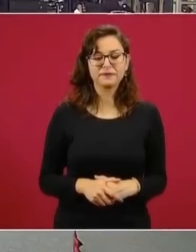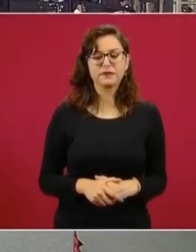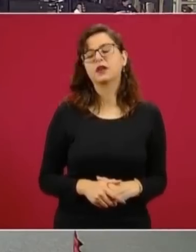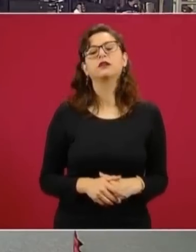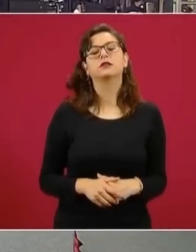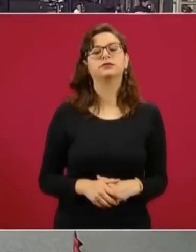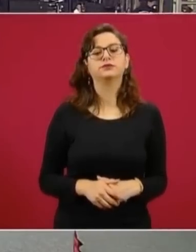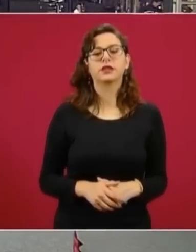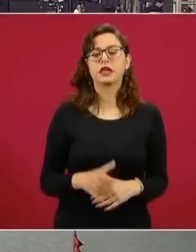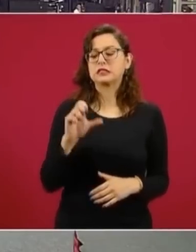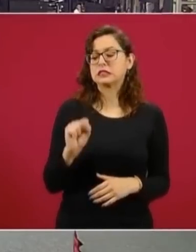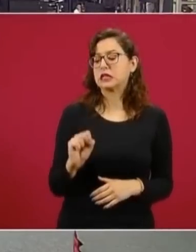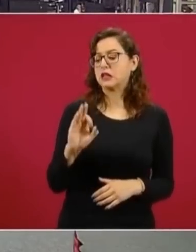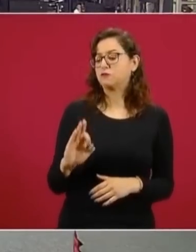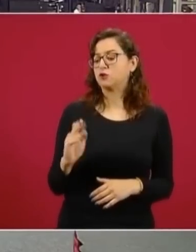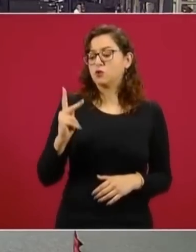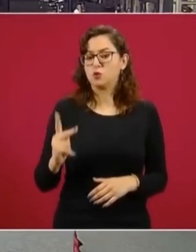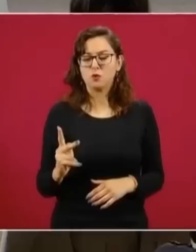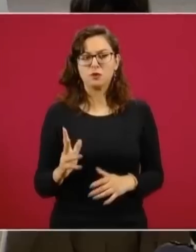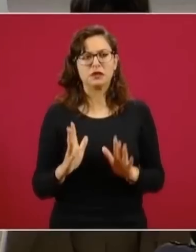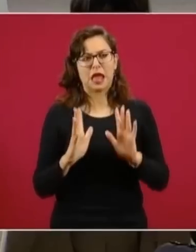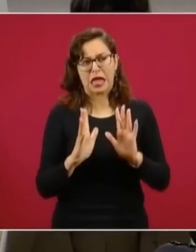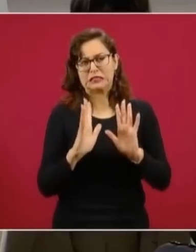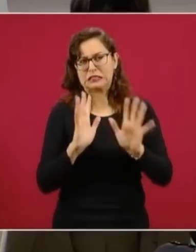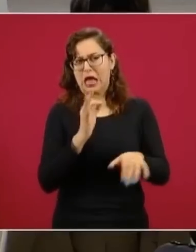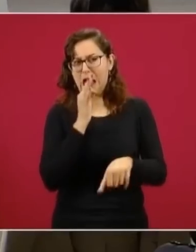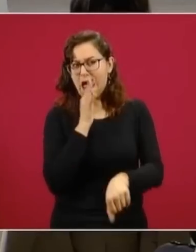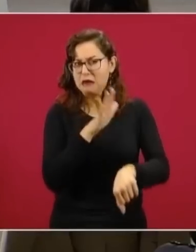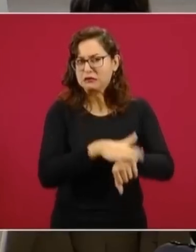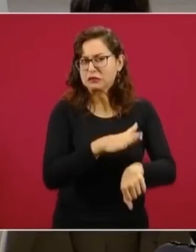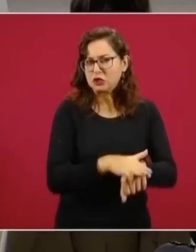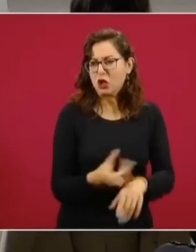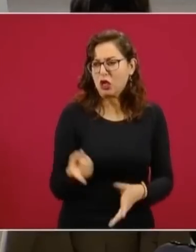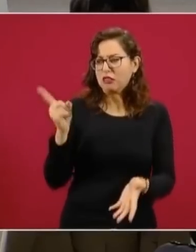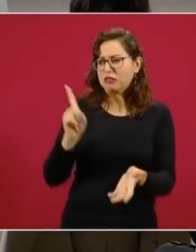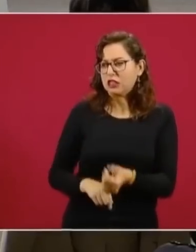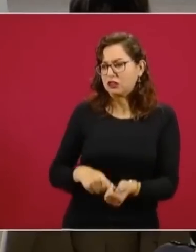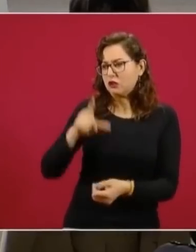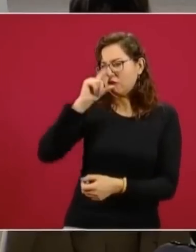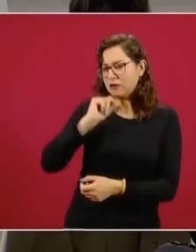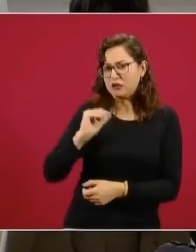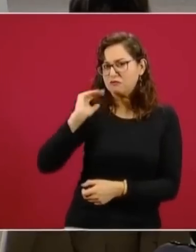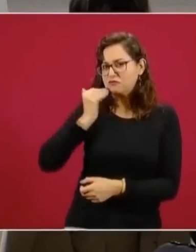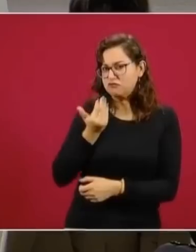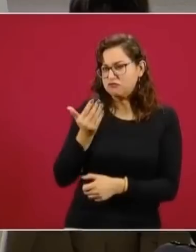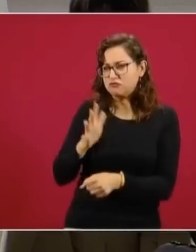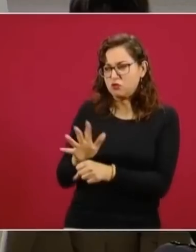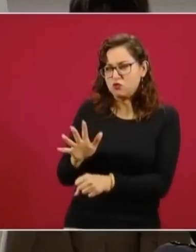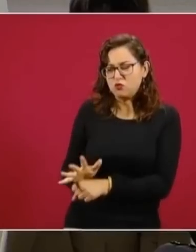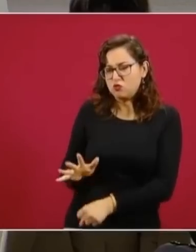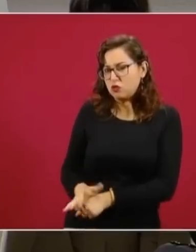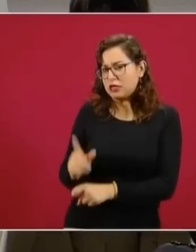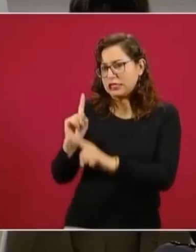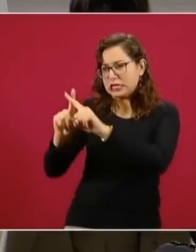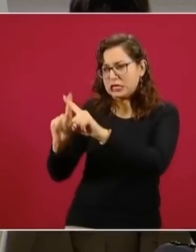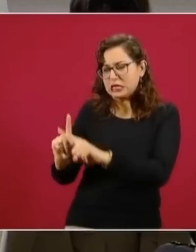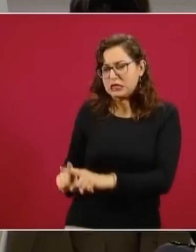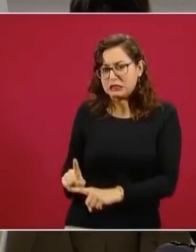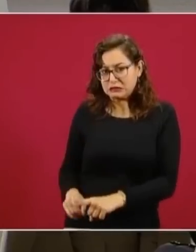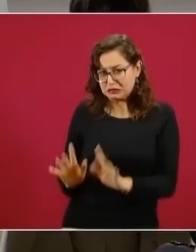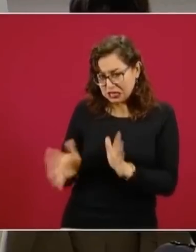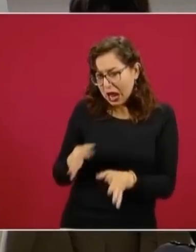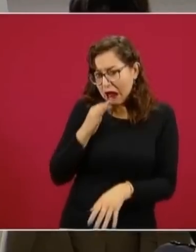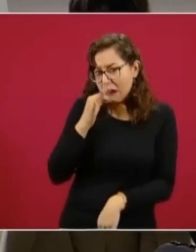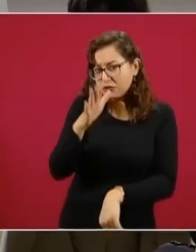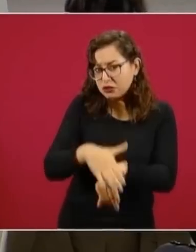Pública ya le reportó algo sobre estas anomalías? ¿Cuántos funcionarios podrían estar? Ninguna anomalía, o sea, me han